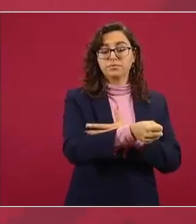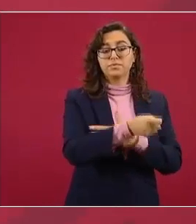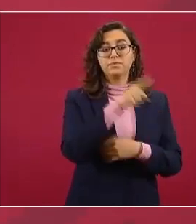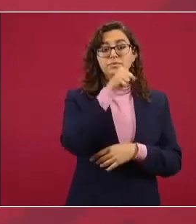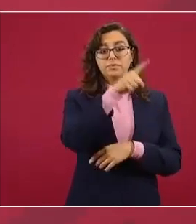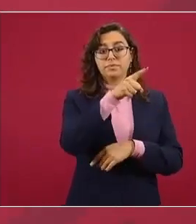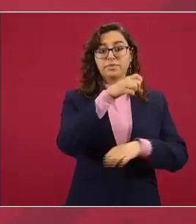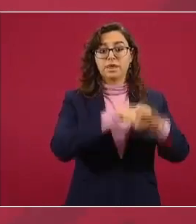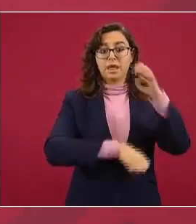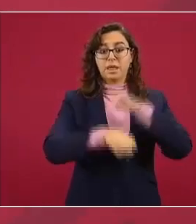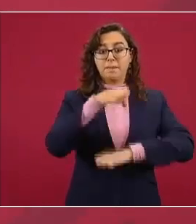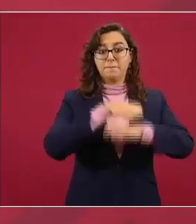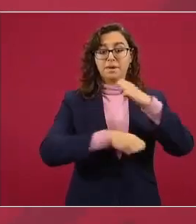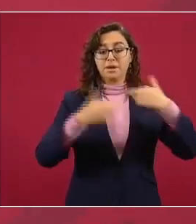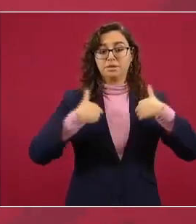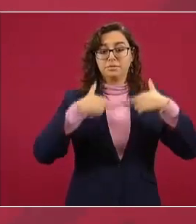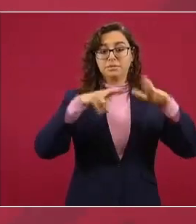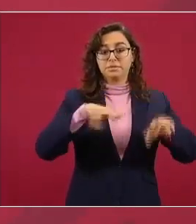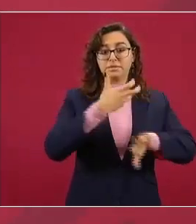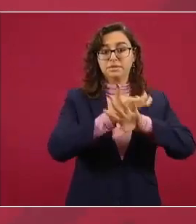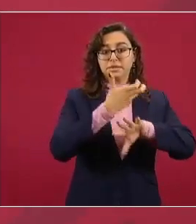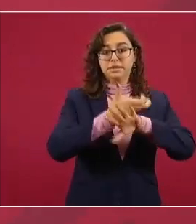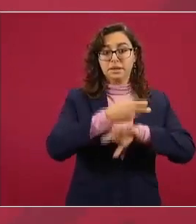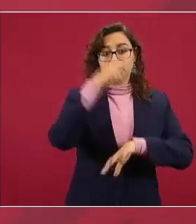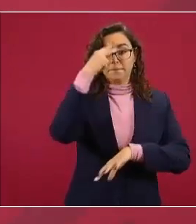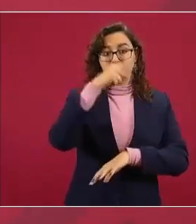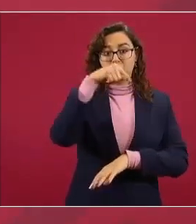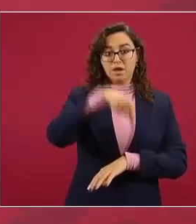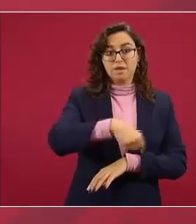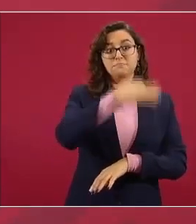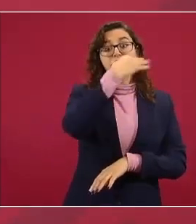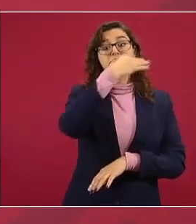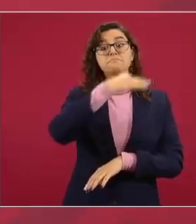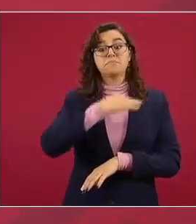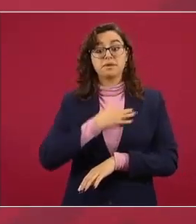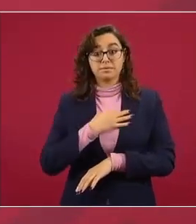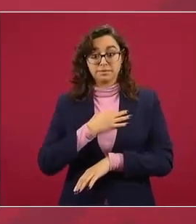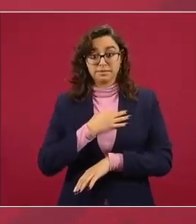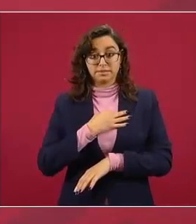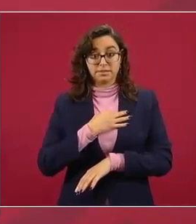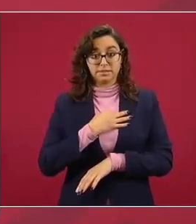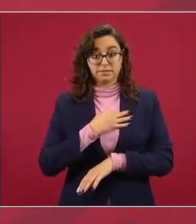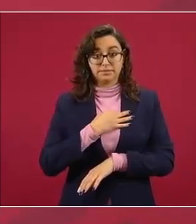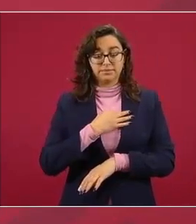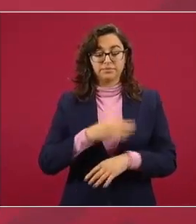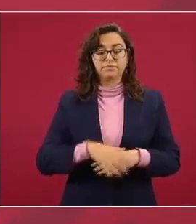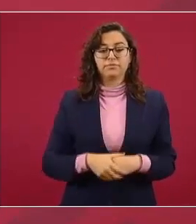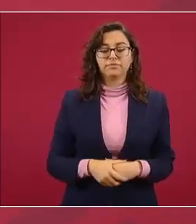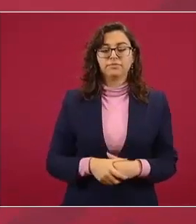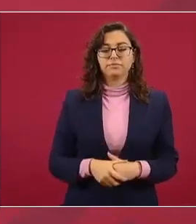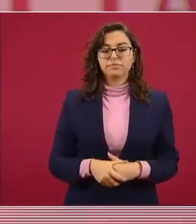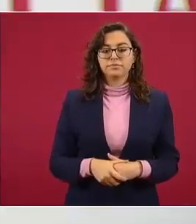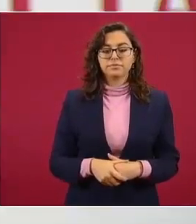América en México, el señor Christopher Landau, después de acaecido este hecho.